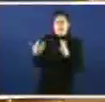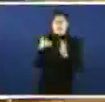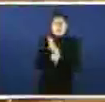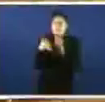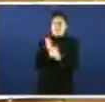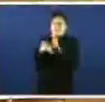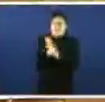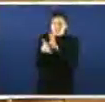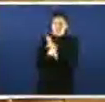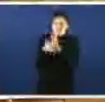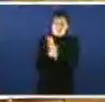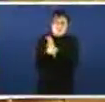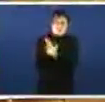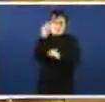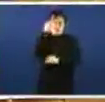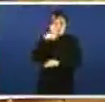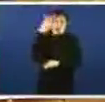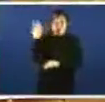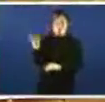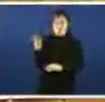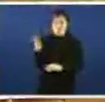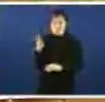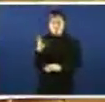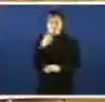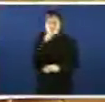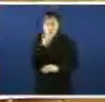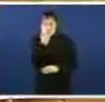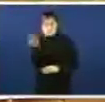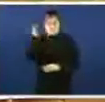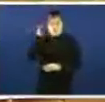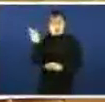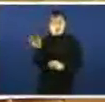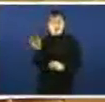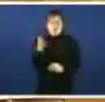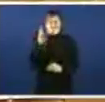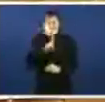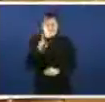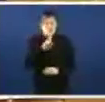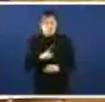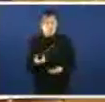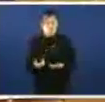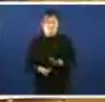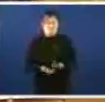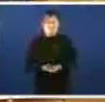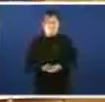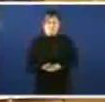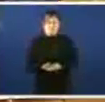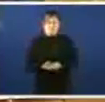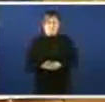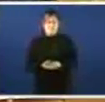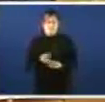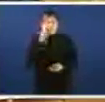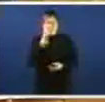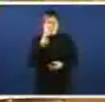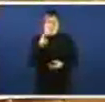surrealistas cando non tínicas hipócritas absolutamente falsarias que demostran ter